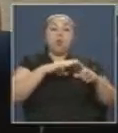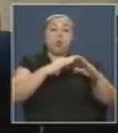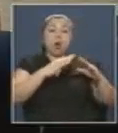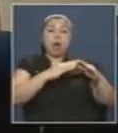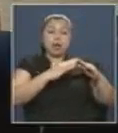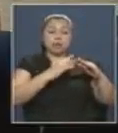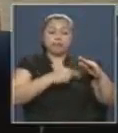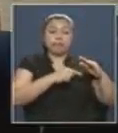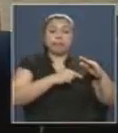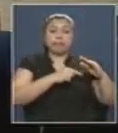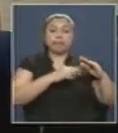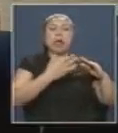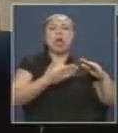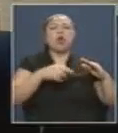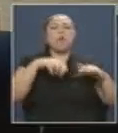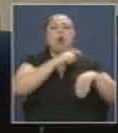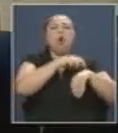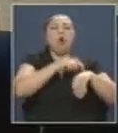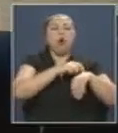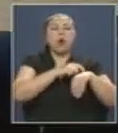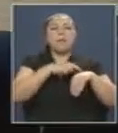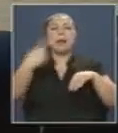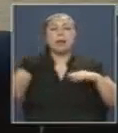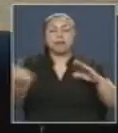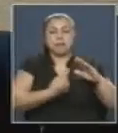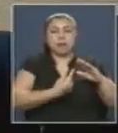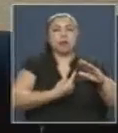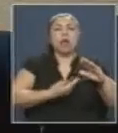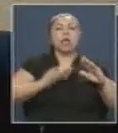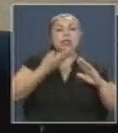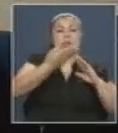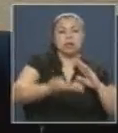capital o en regiones como Antofagasta. He dicho, señor presidente.